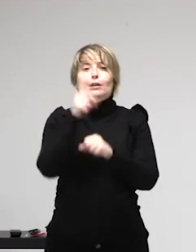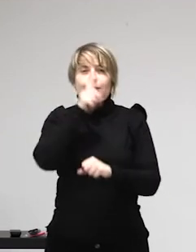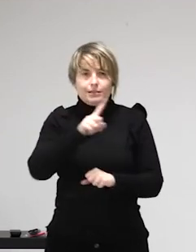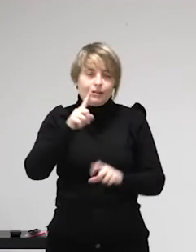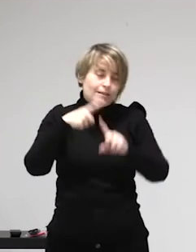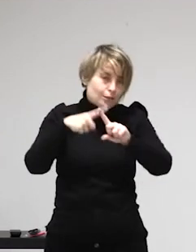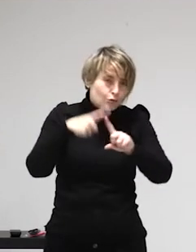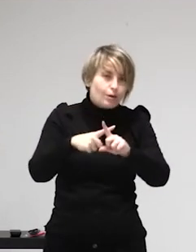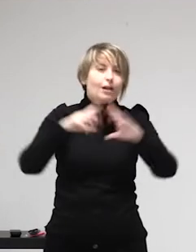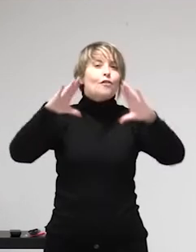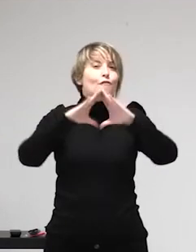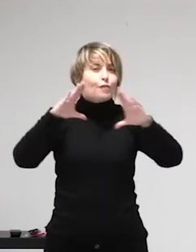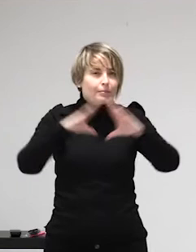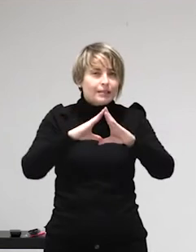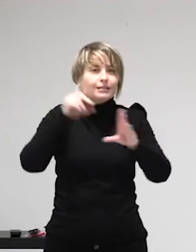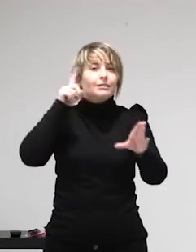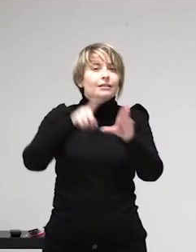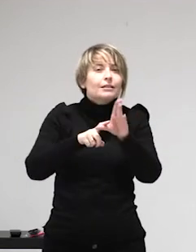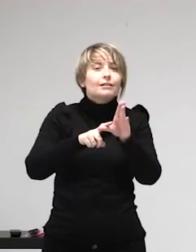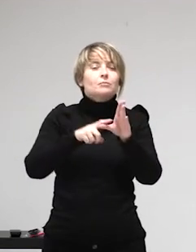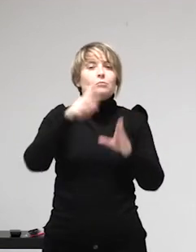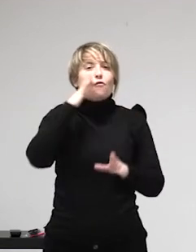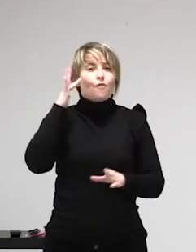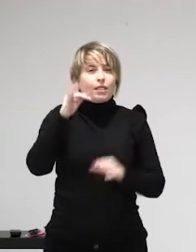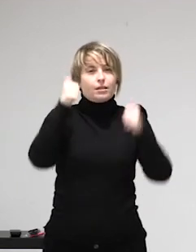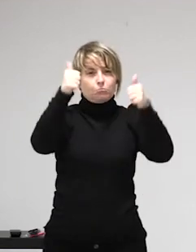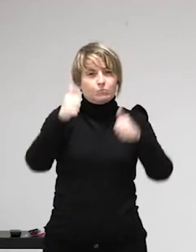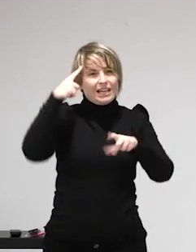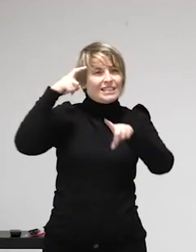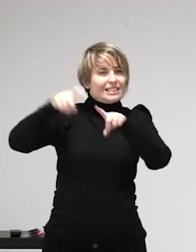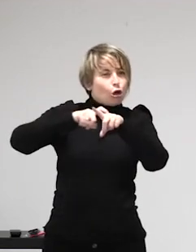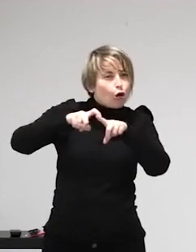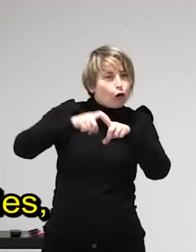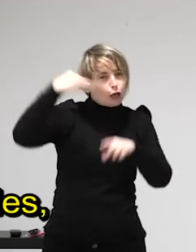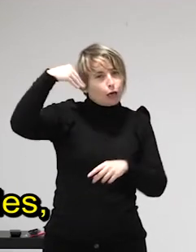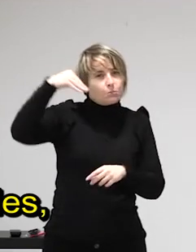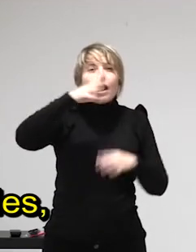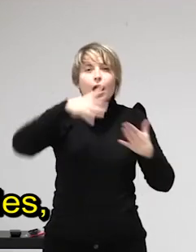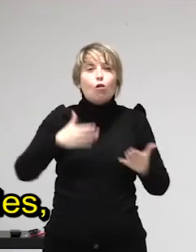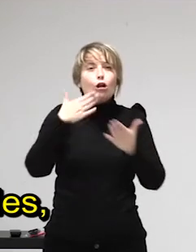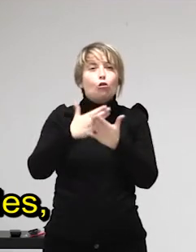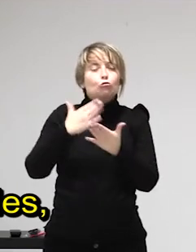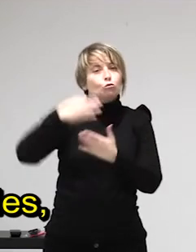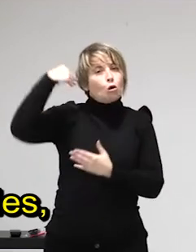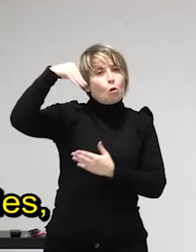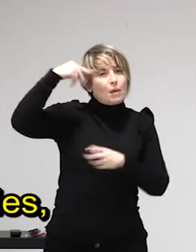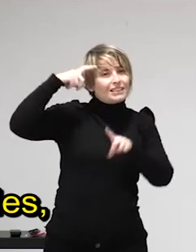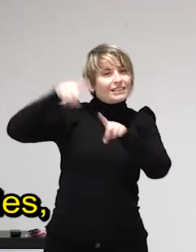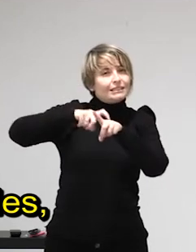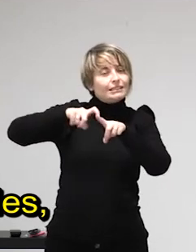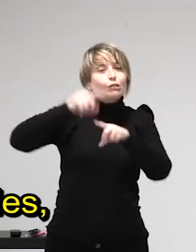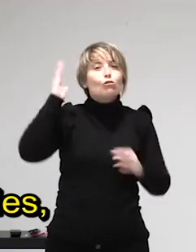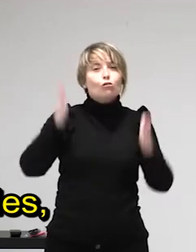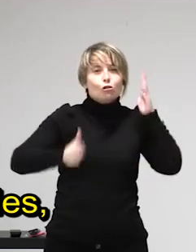sexuales nos enfrentamos a políticas que cada vez nos clandestinizan y vulneran más. Ordenanzas